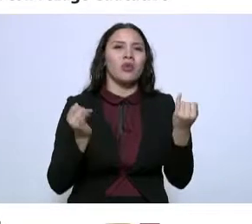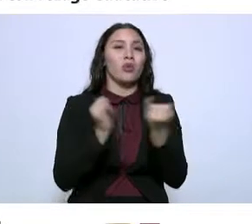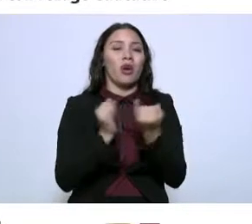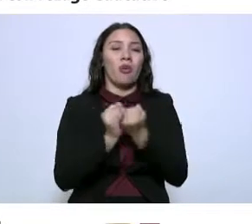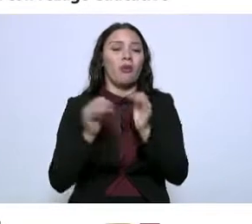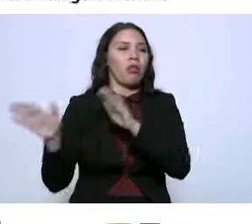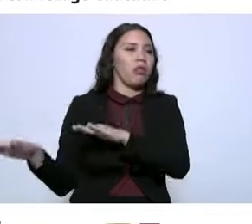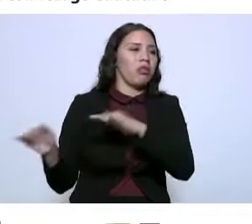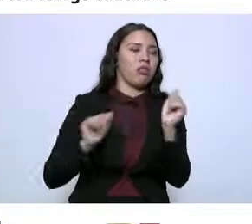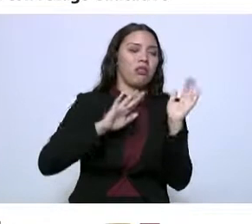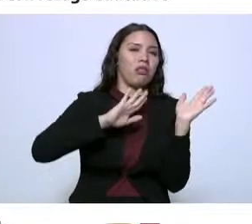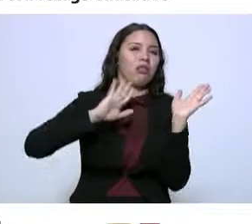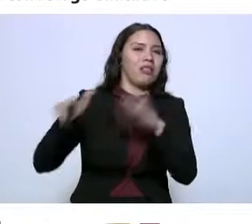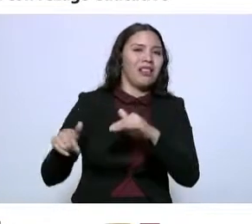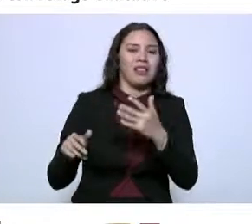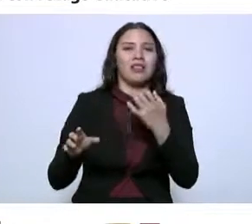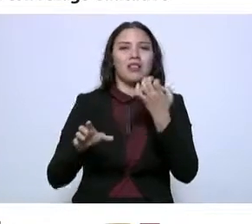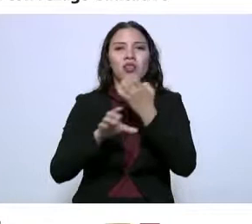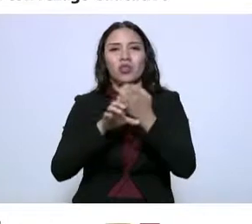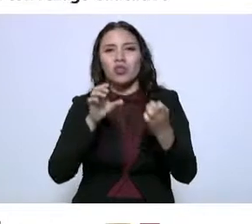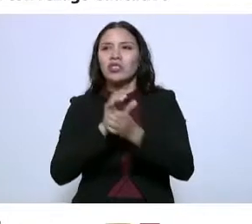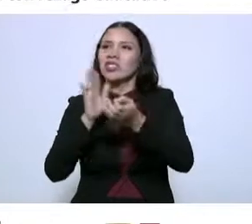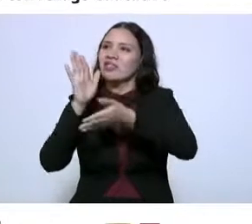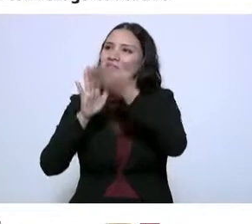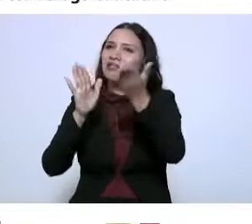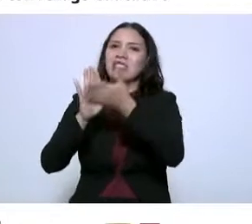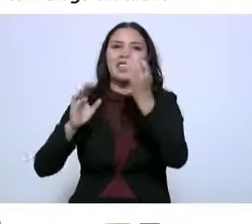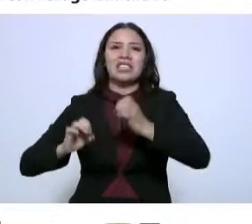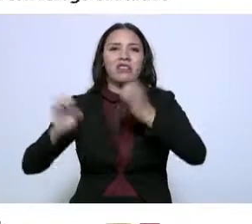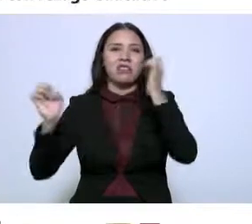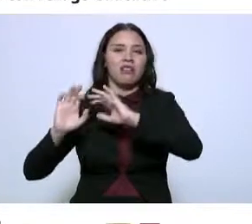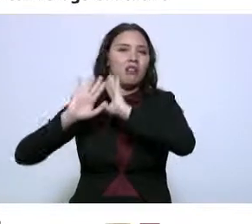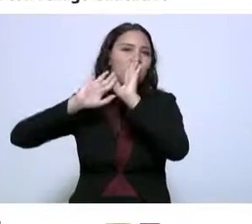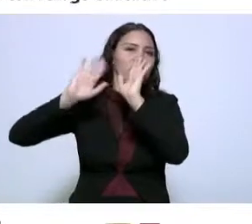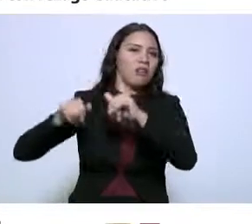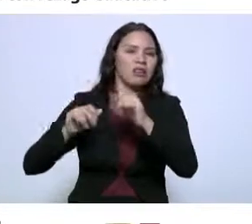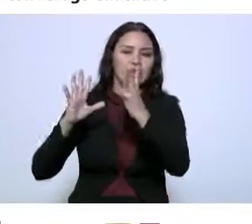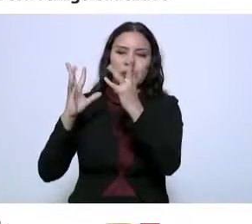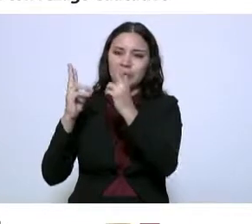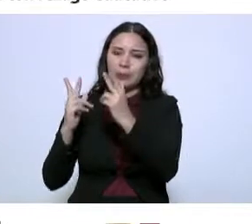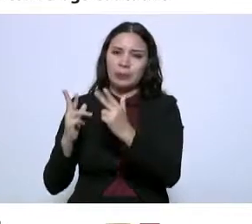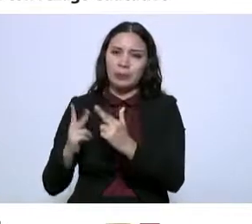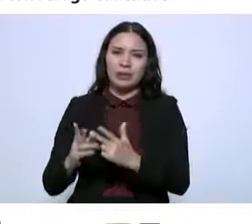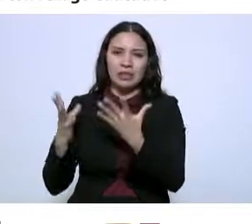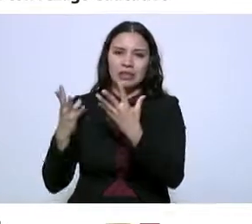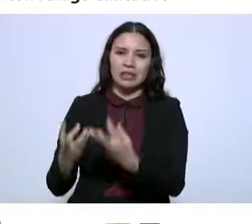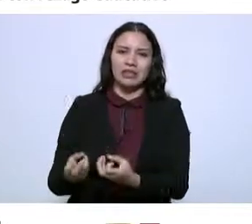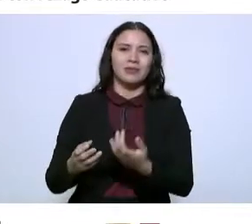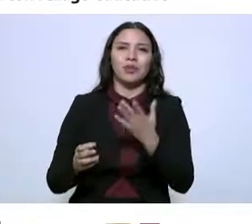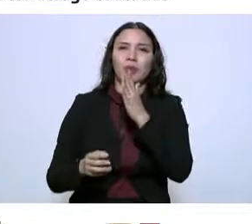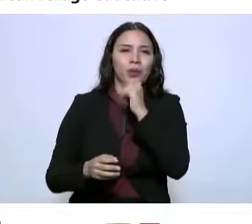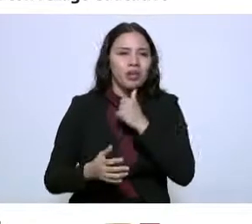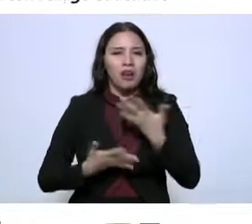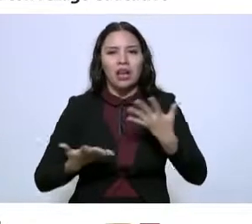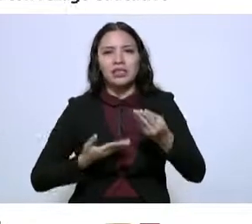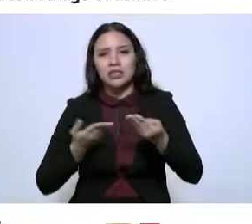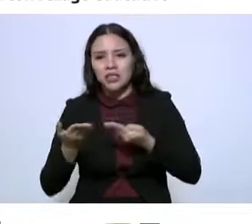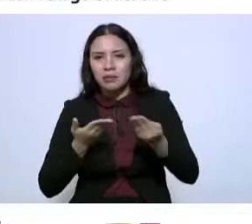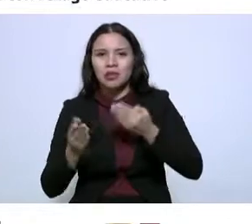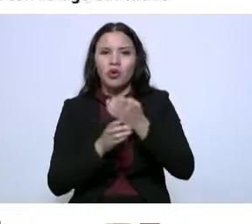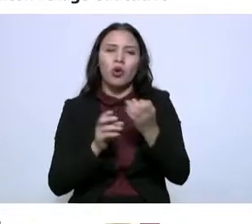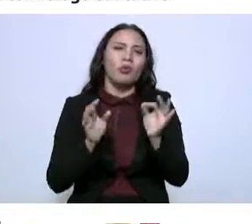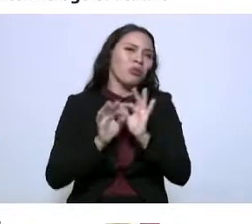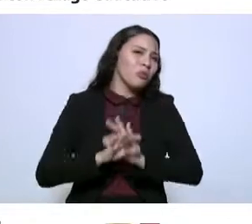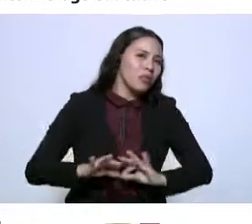abandono de equipamiento y de infraestructura que demerita la capacidad de servicios en temas tan